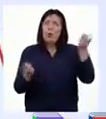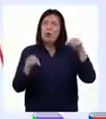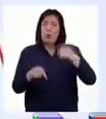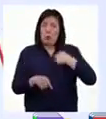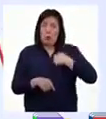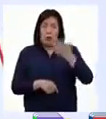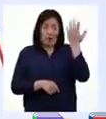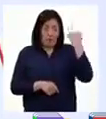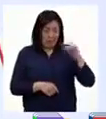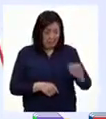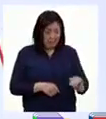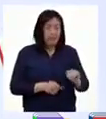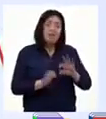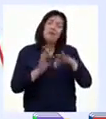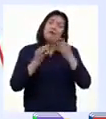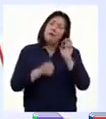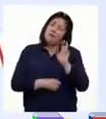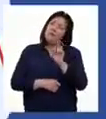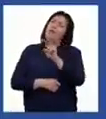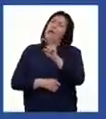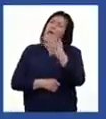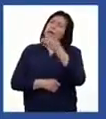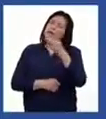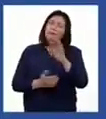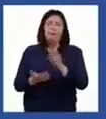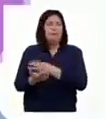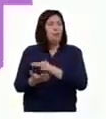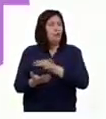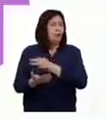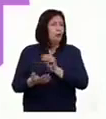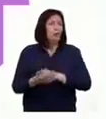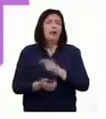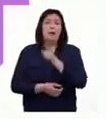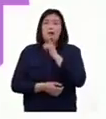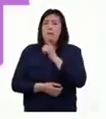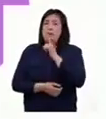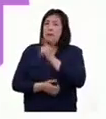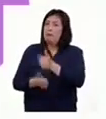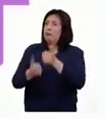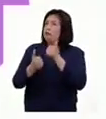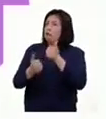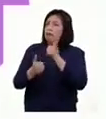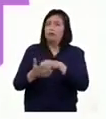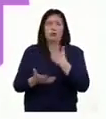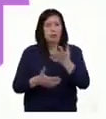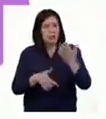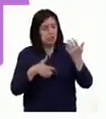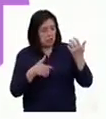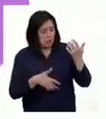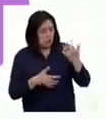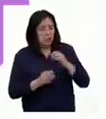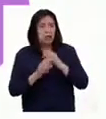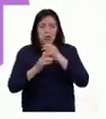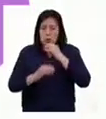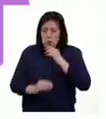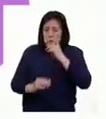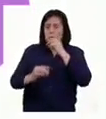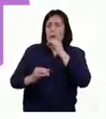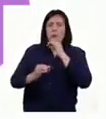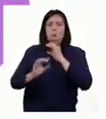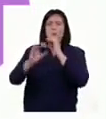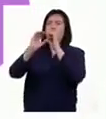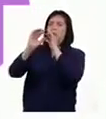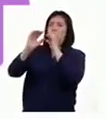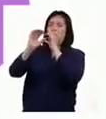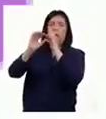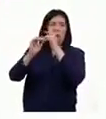muy pequeña, en mi familia siempre estuvo presente la música. Mi papá es un gran músico. Toca la guitarra, el saxofón,